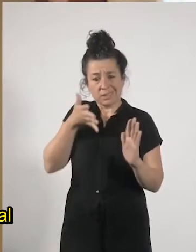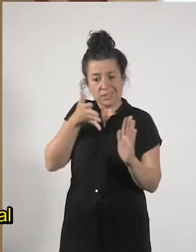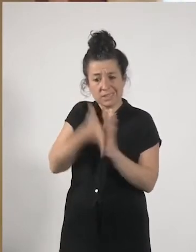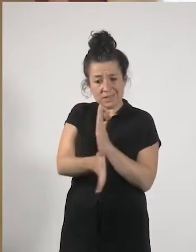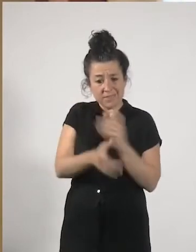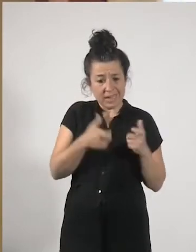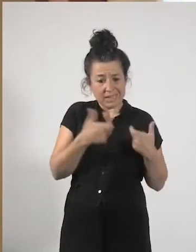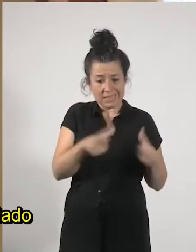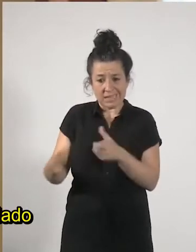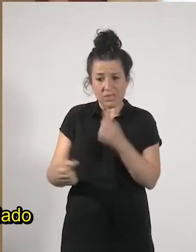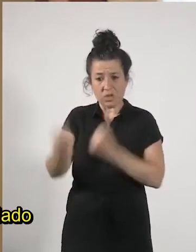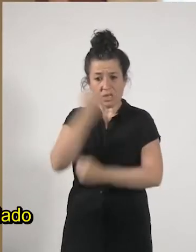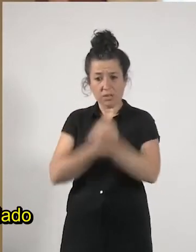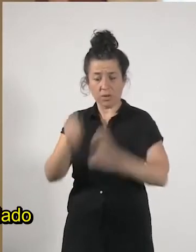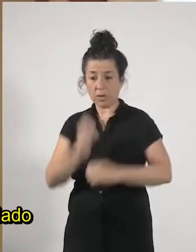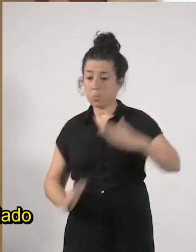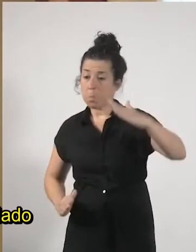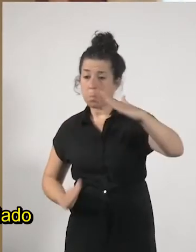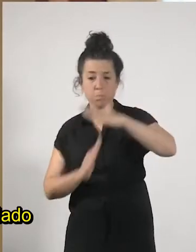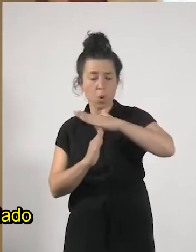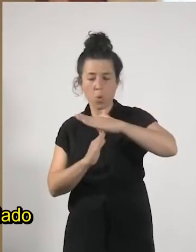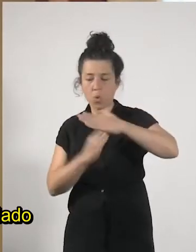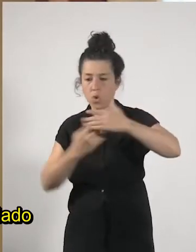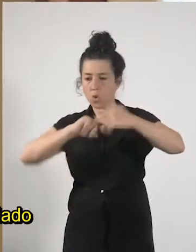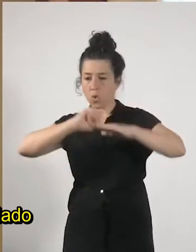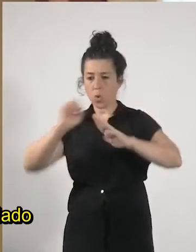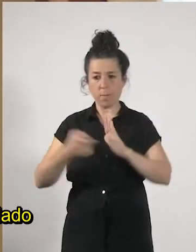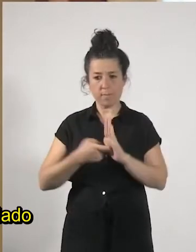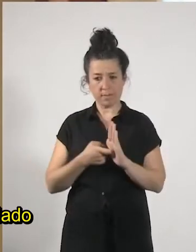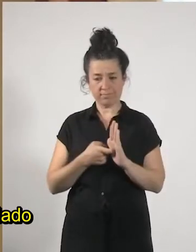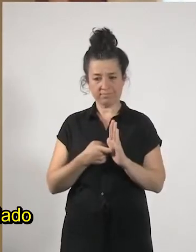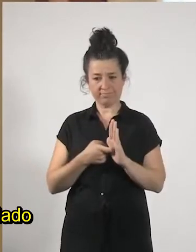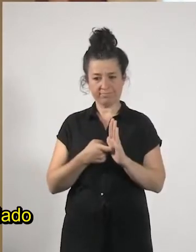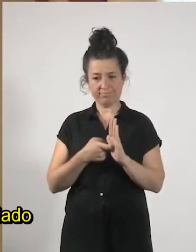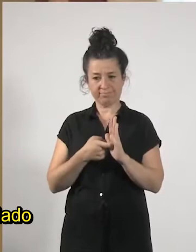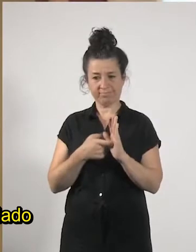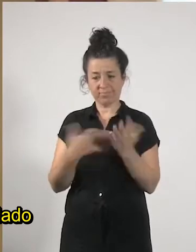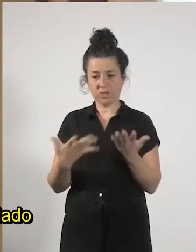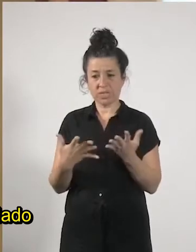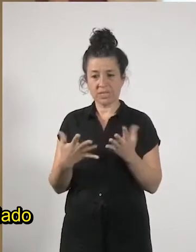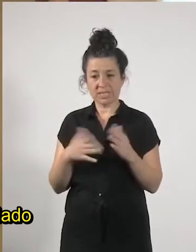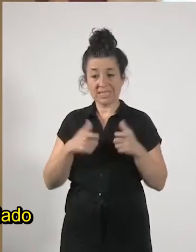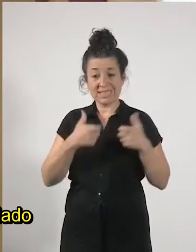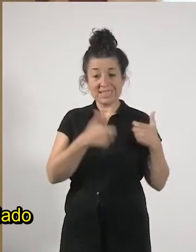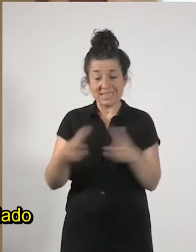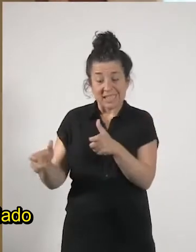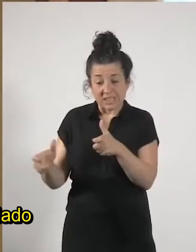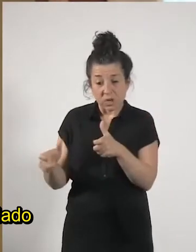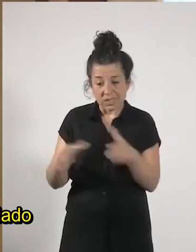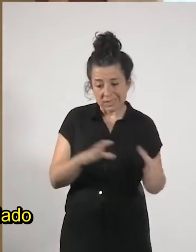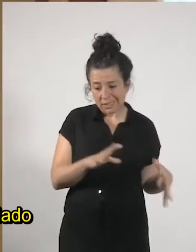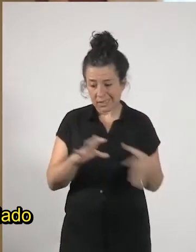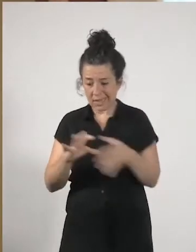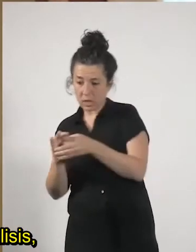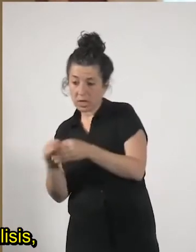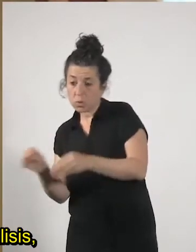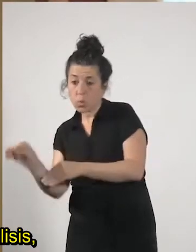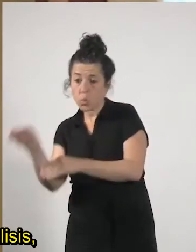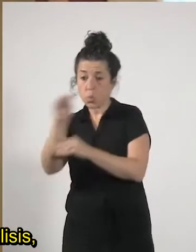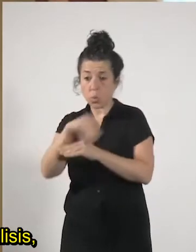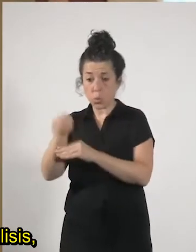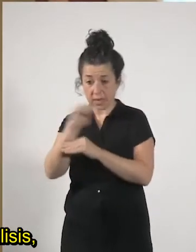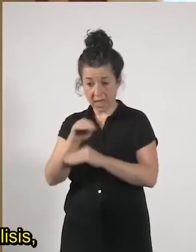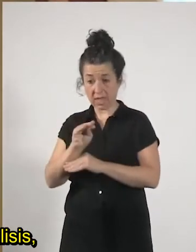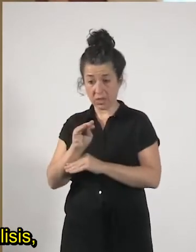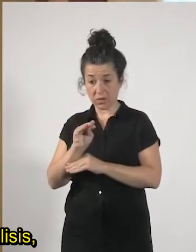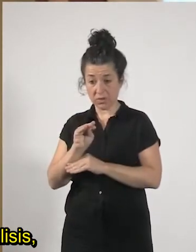económicos y que esos, los sectores vinculados al cuidado hemos podido ver también que más